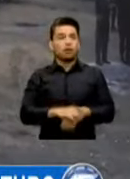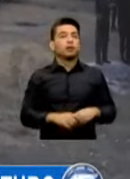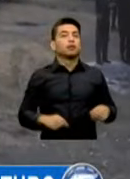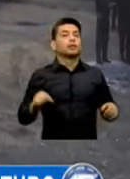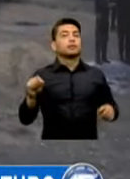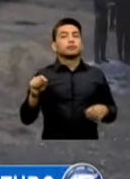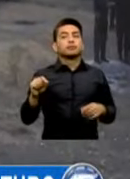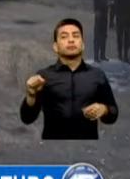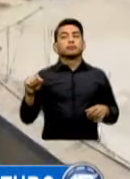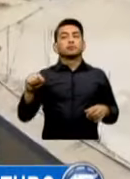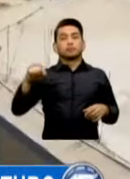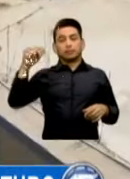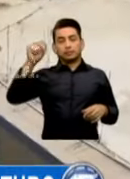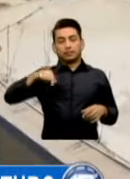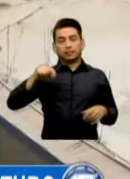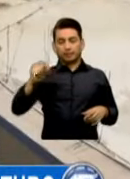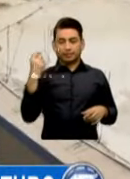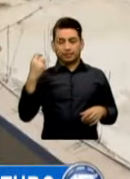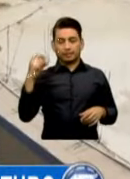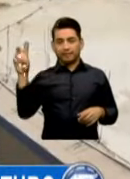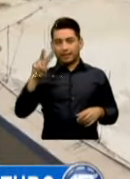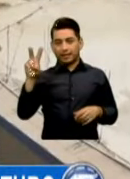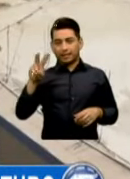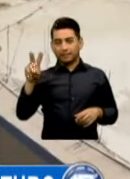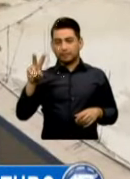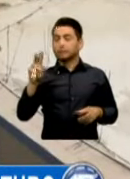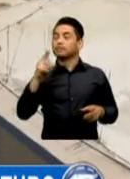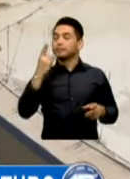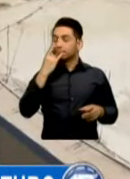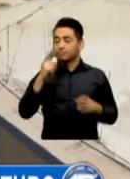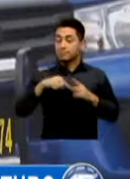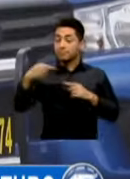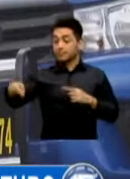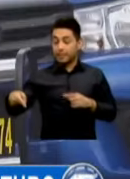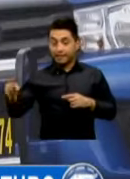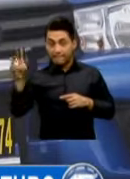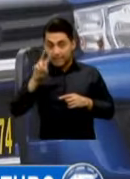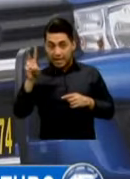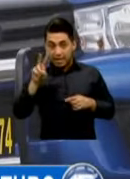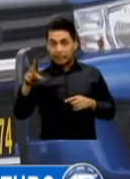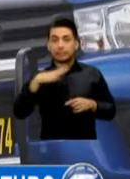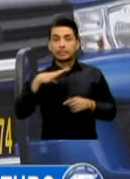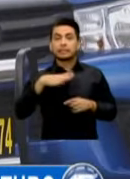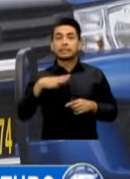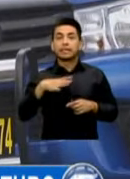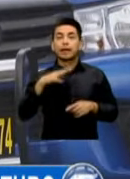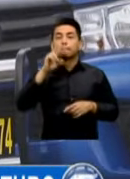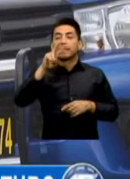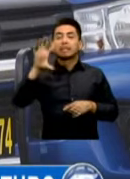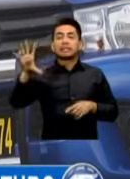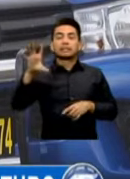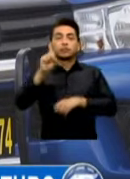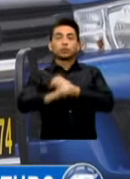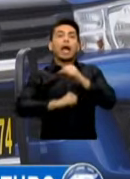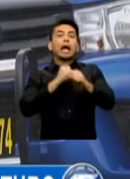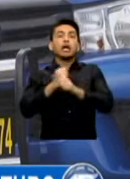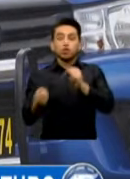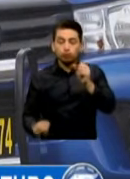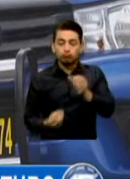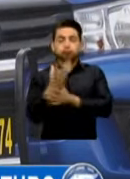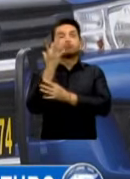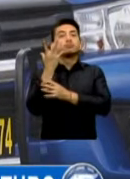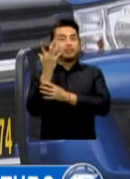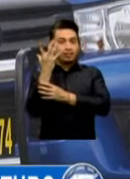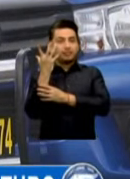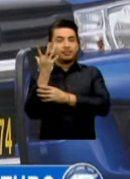De Esta Semana Cumple 25 Años De Existencia Realmente La Historia De La Policía En Guatemala